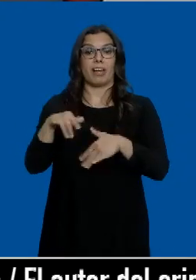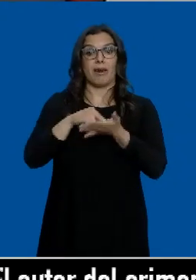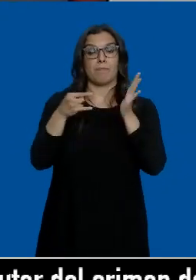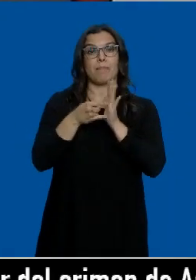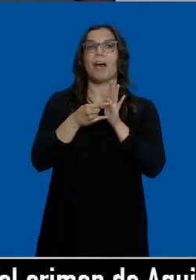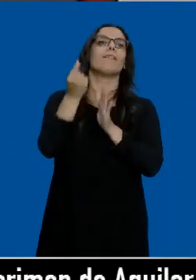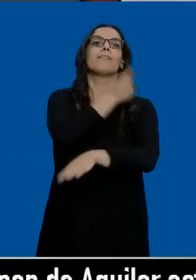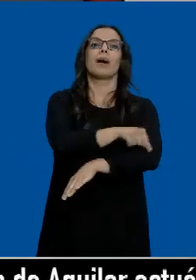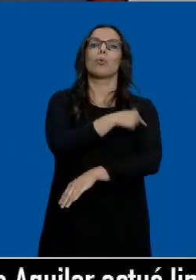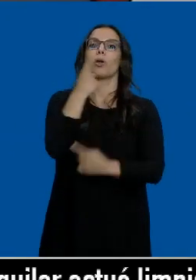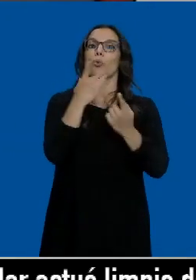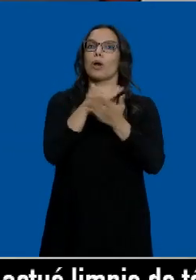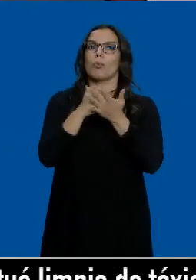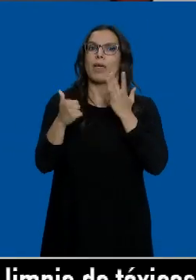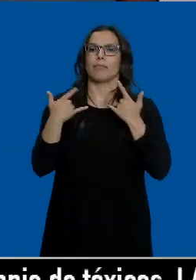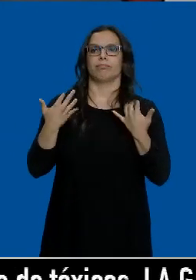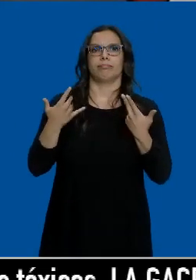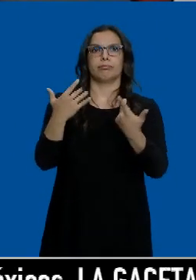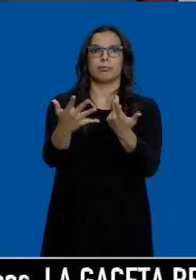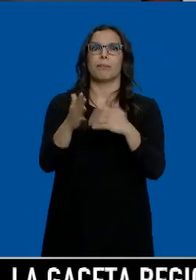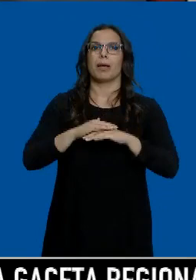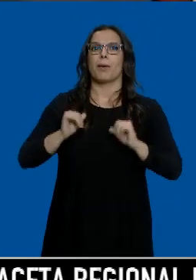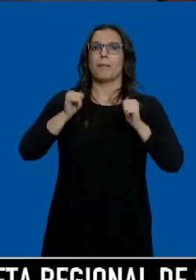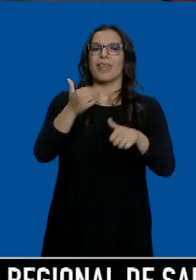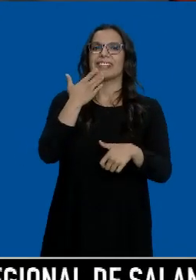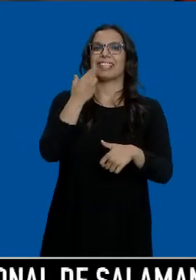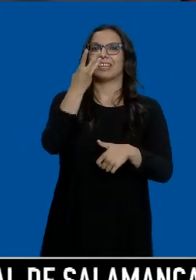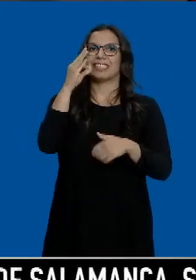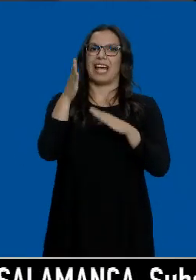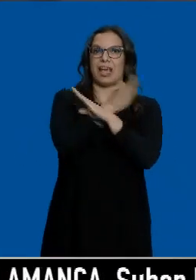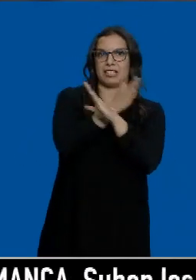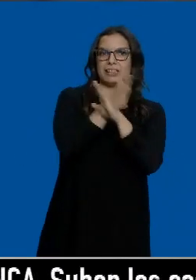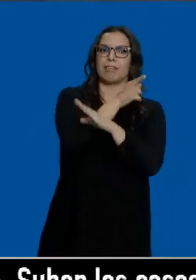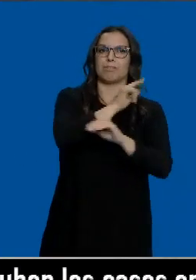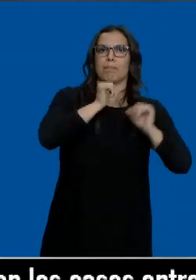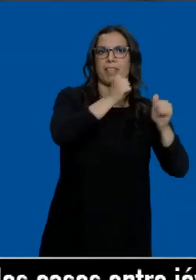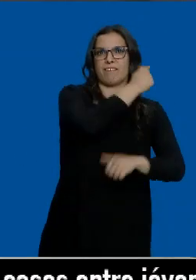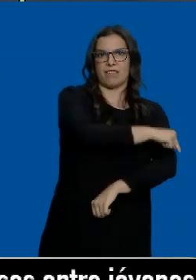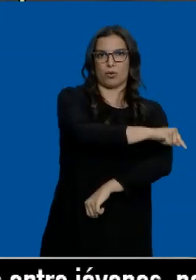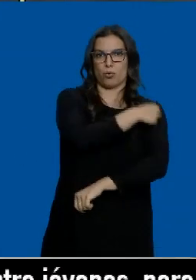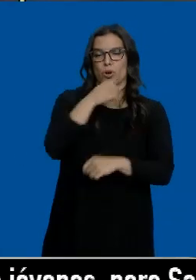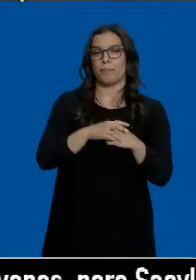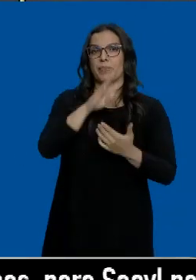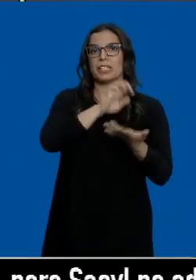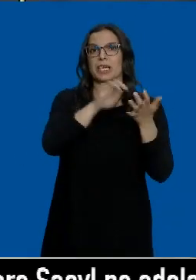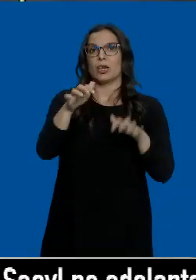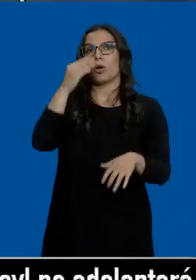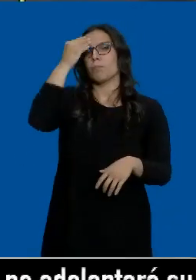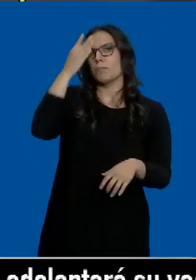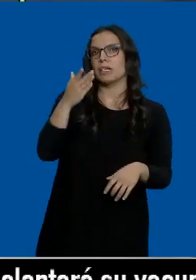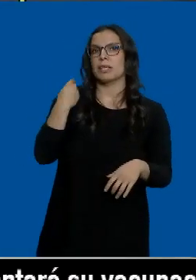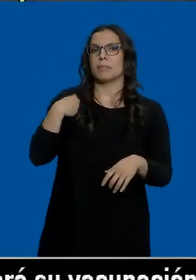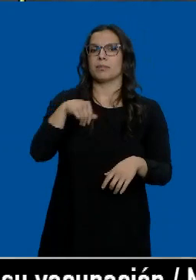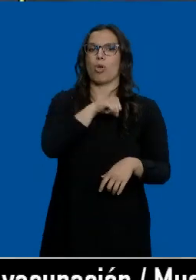vacunación en algunas comunidades para empezar ya a inmunizar a los menores de 30 años. Castilla y León no descarta empezar ya con la